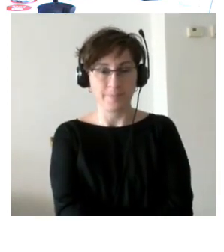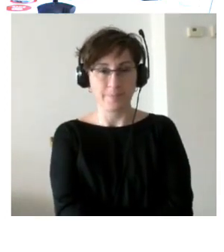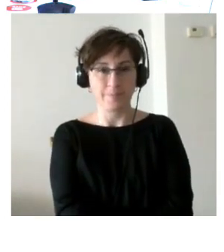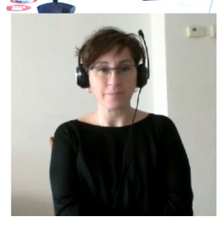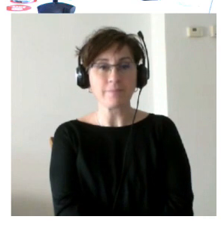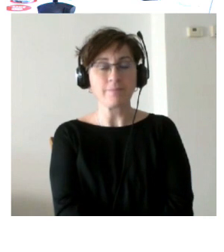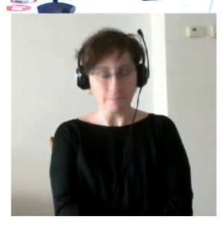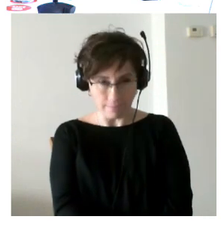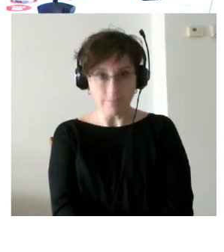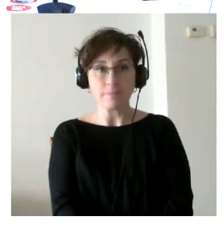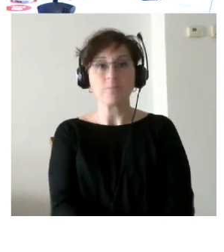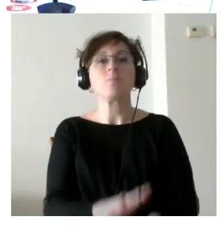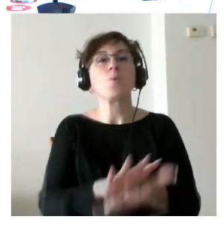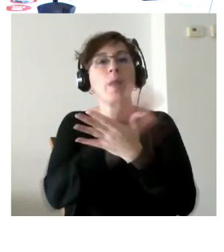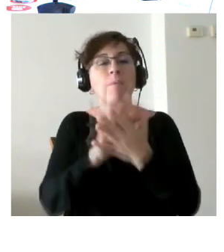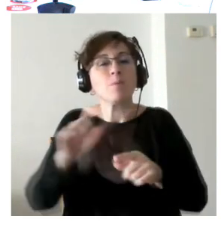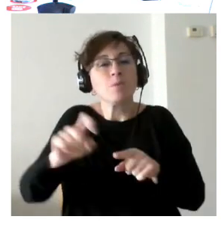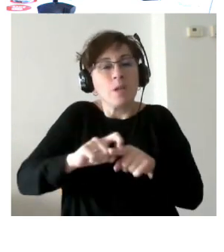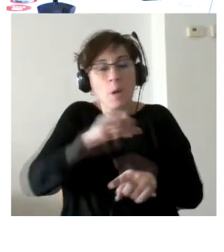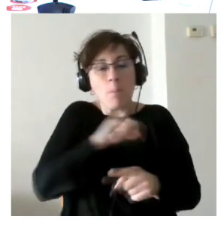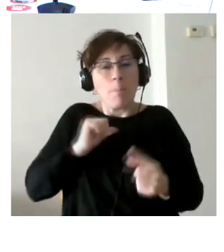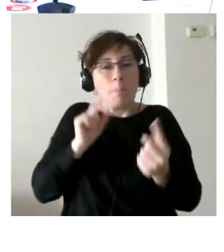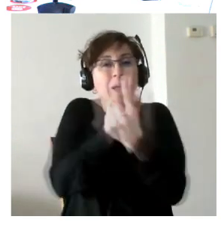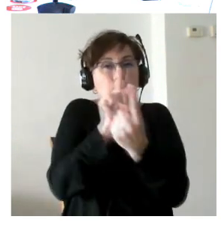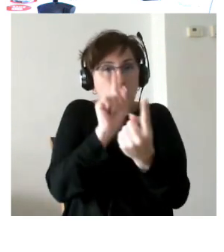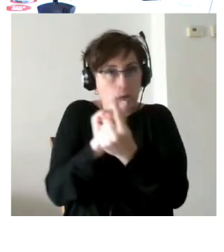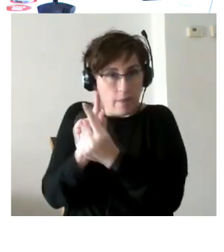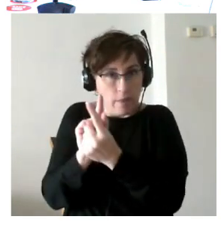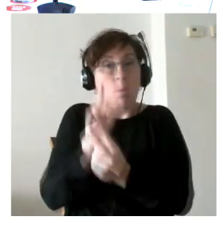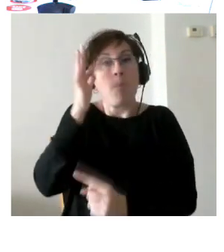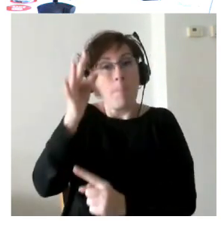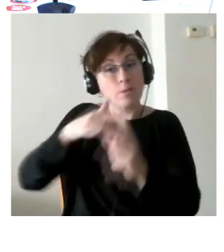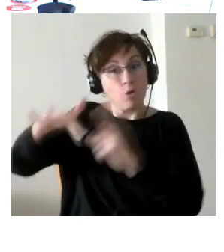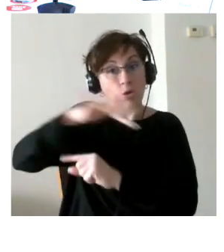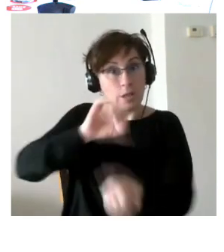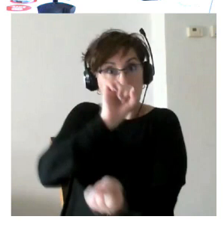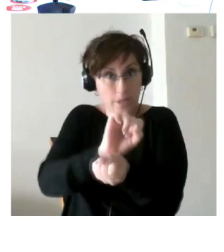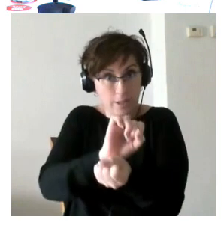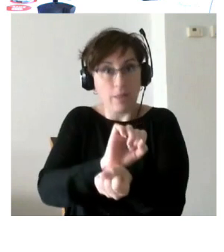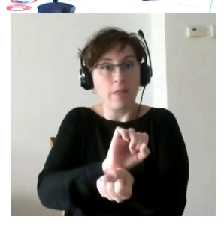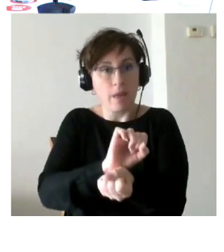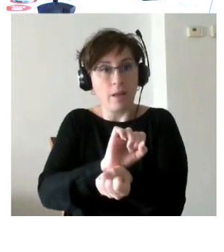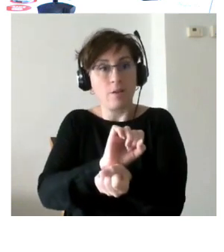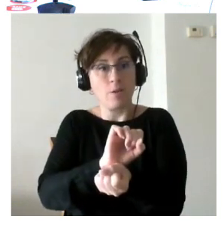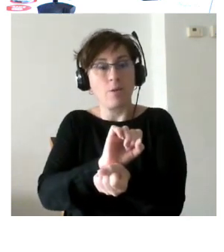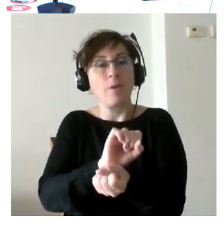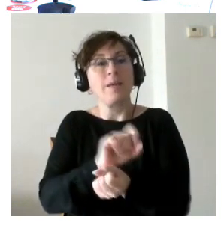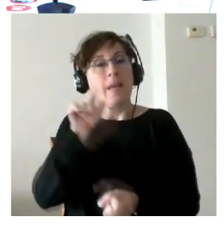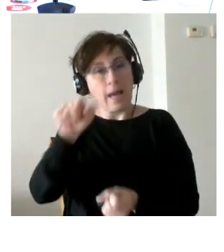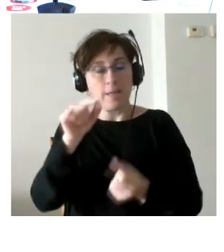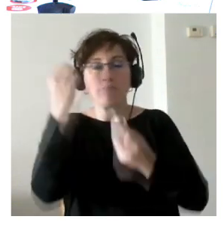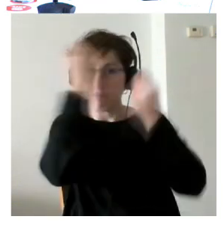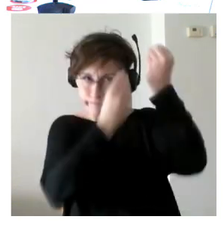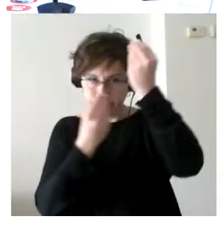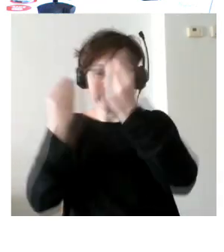Cuando hablamos de personalización y el contexto penitenciario en esta parte hacemos una reflexión grande sobre lo